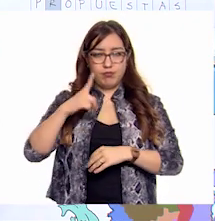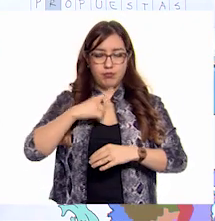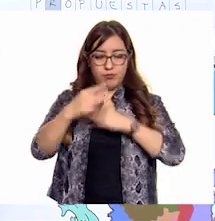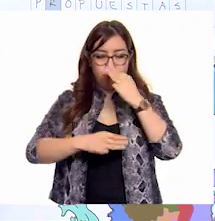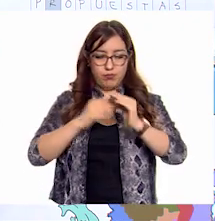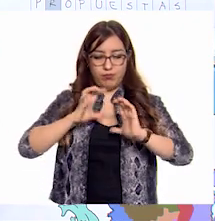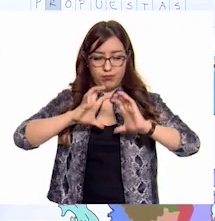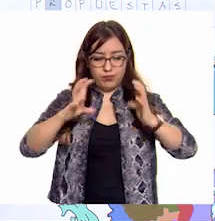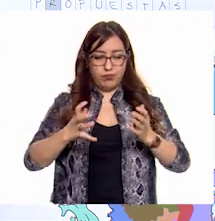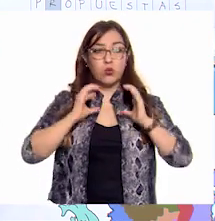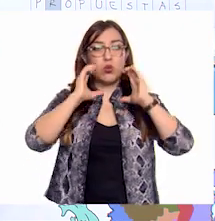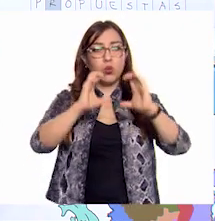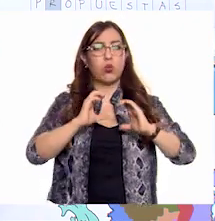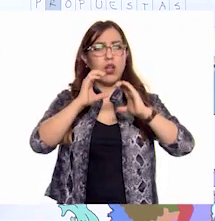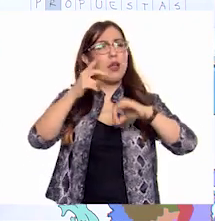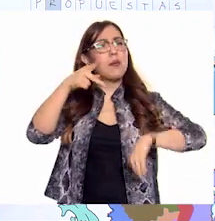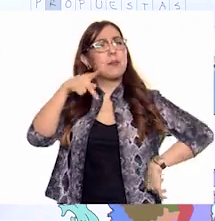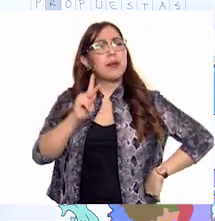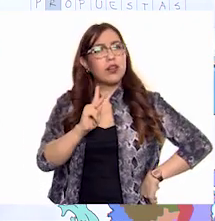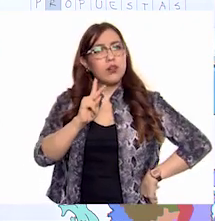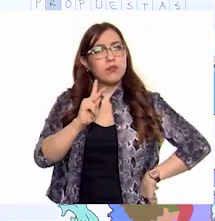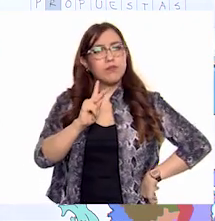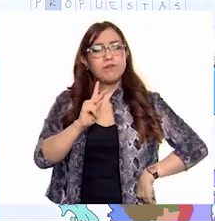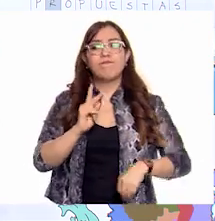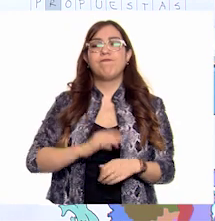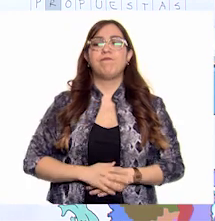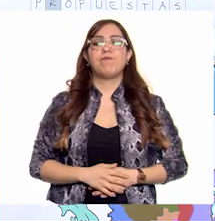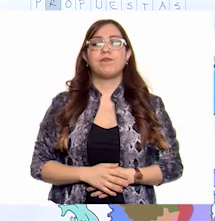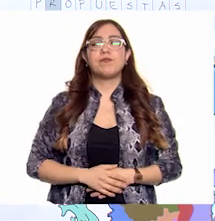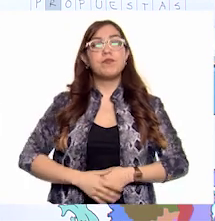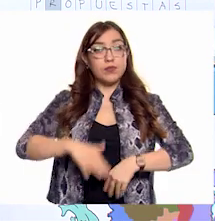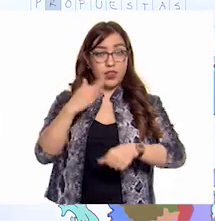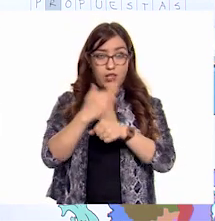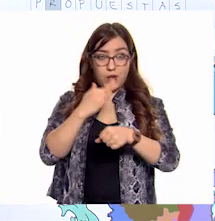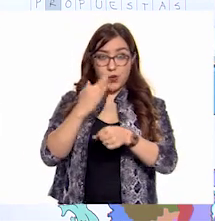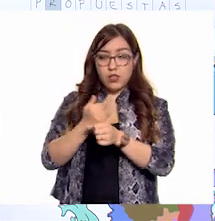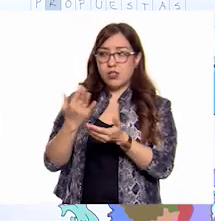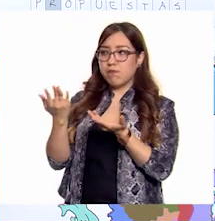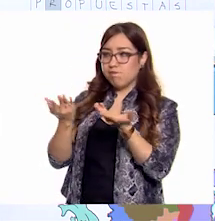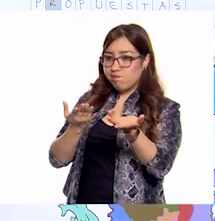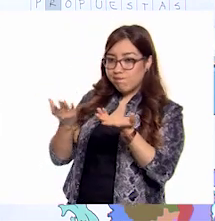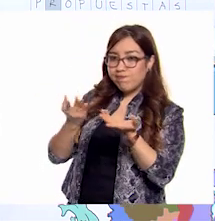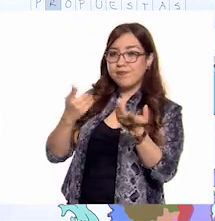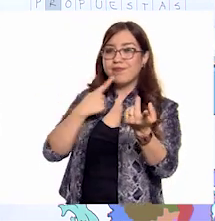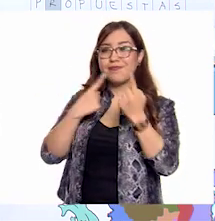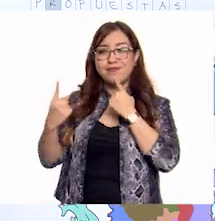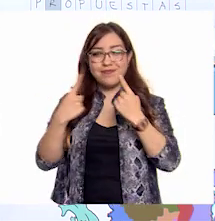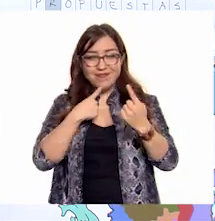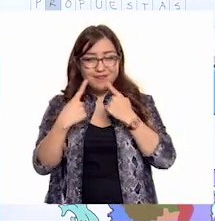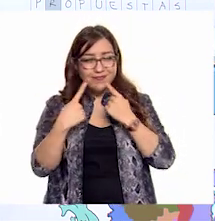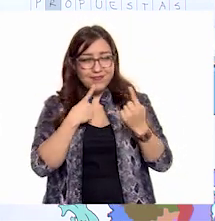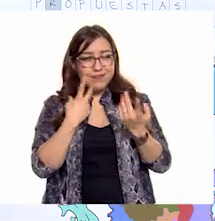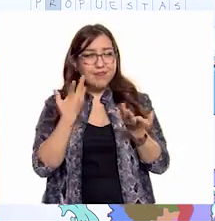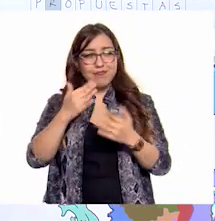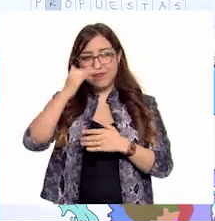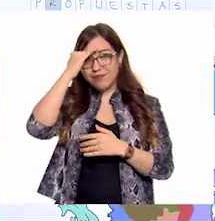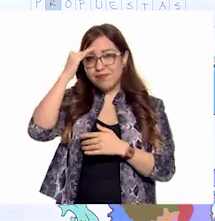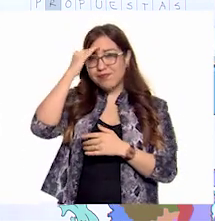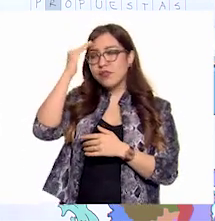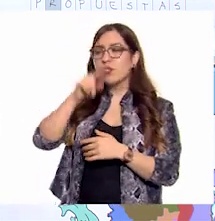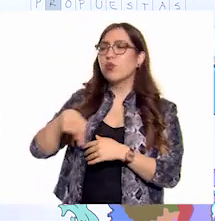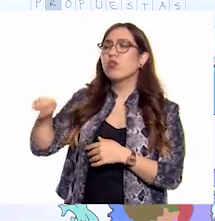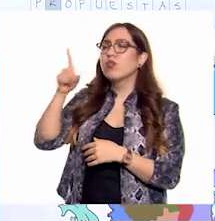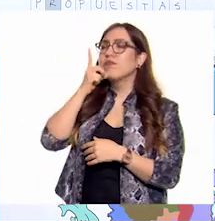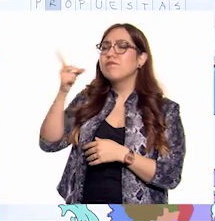del medio ambiente. Pero como estamos en el ejercicio de deliberar, dialogar y negociar, díganme, ¿qué información